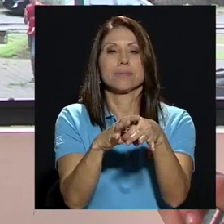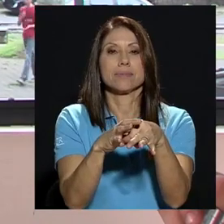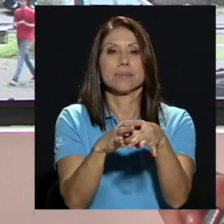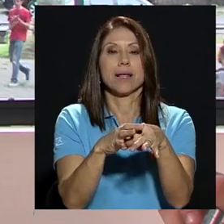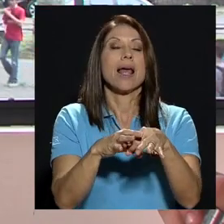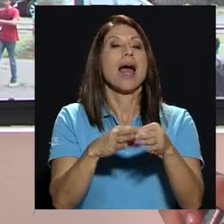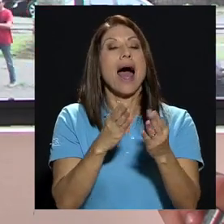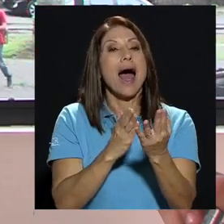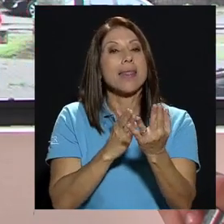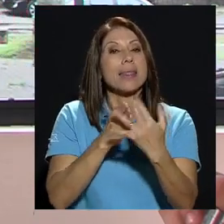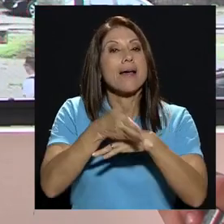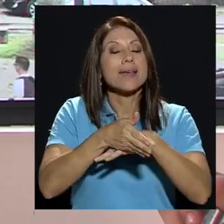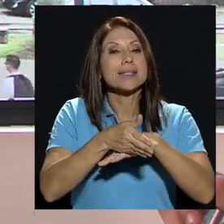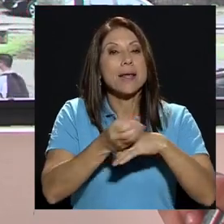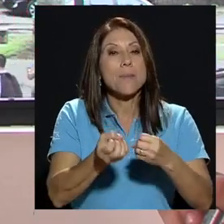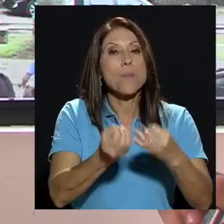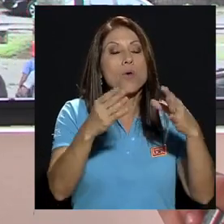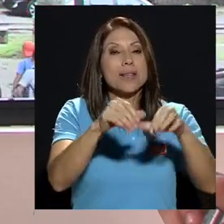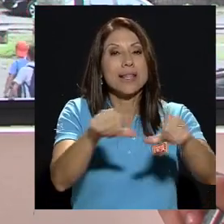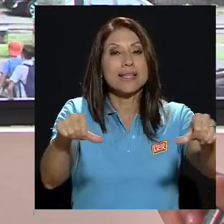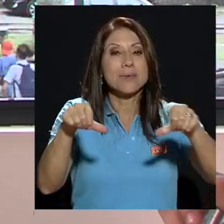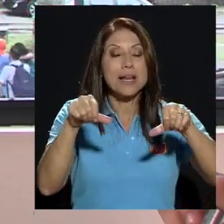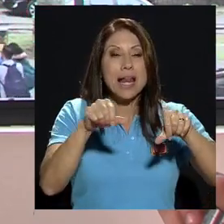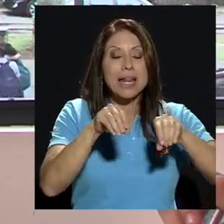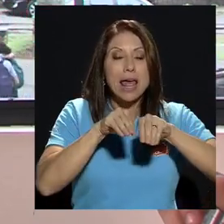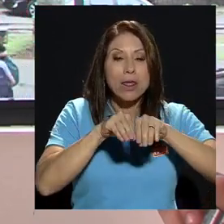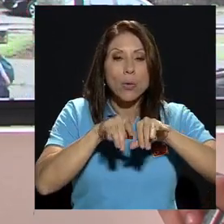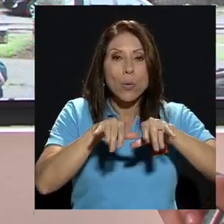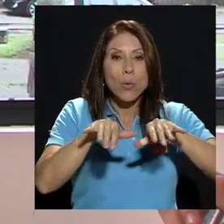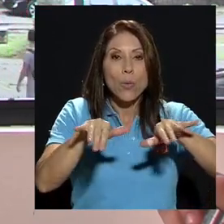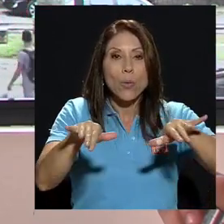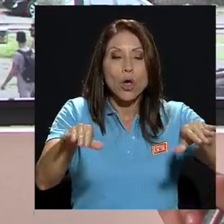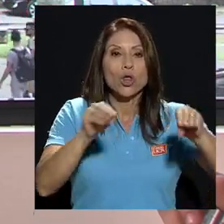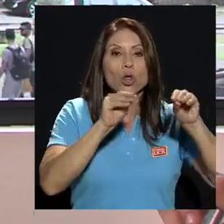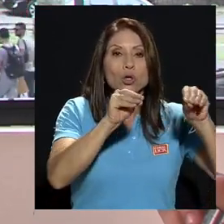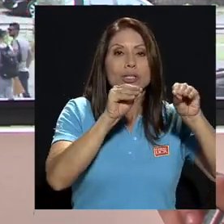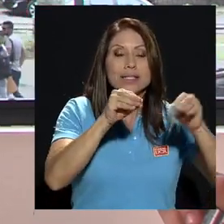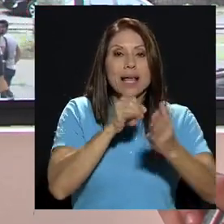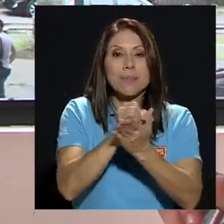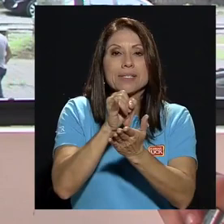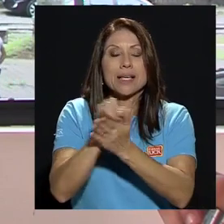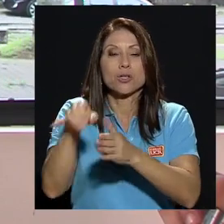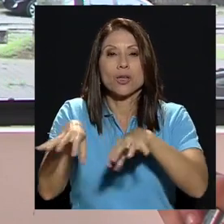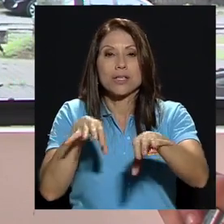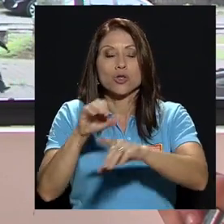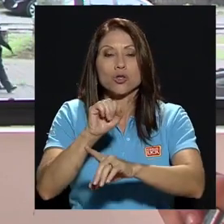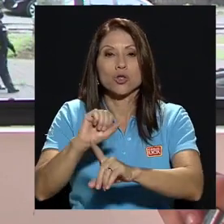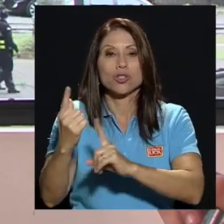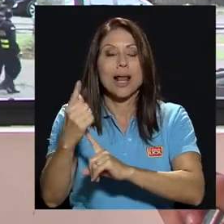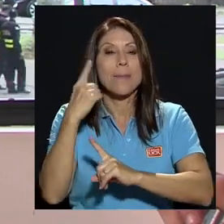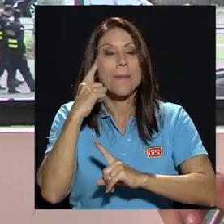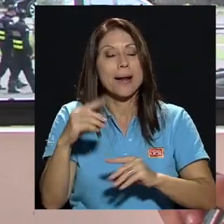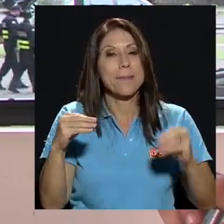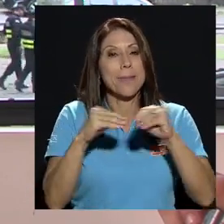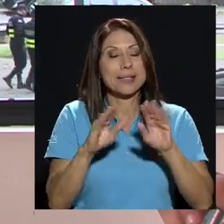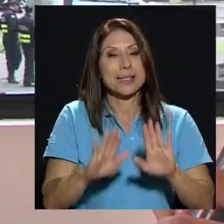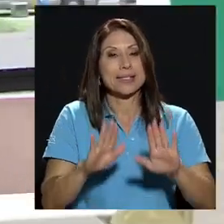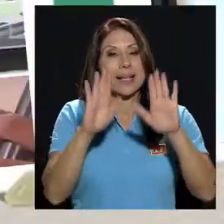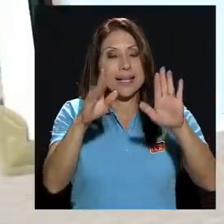multidisciplinariedad en docencia investigación y acción social para lograr una mayor excelencia en